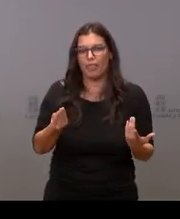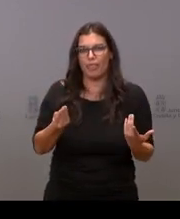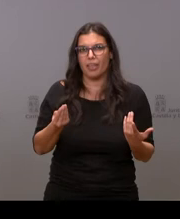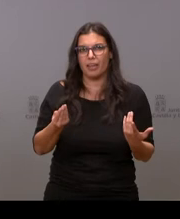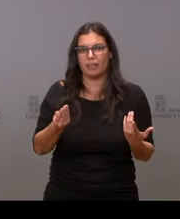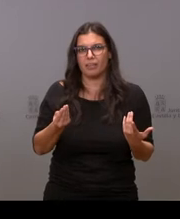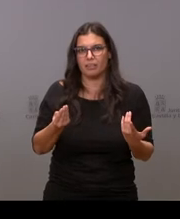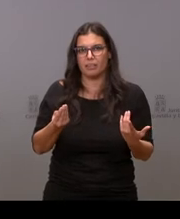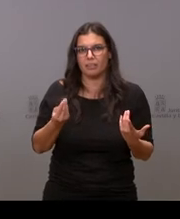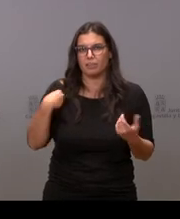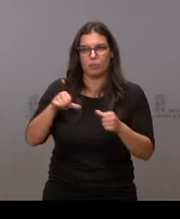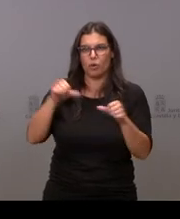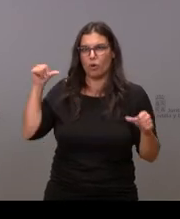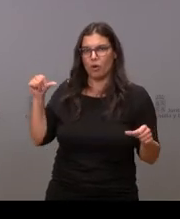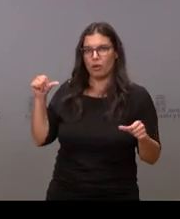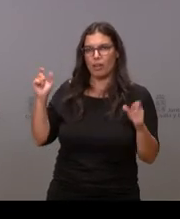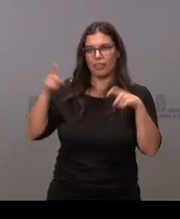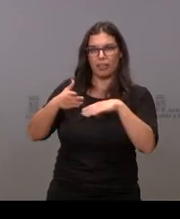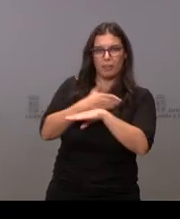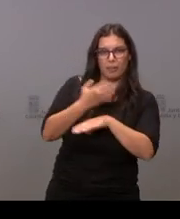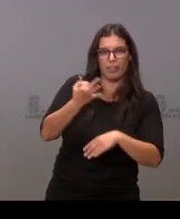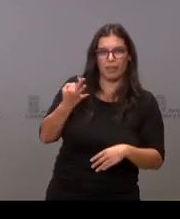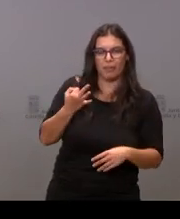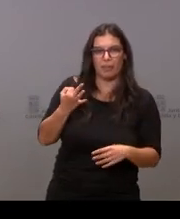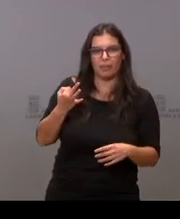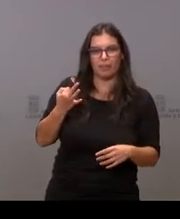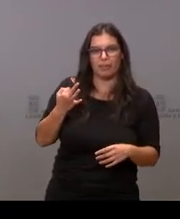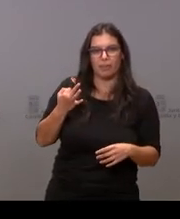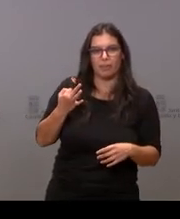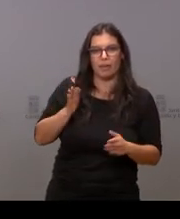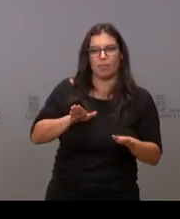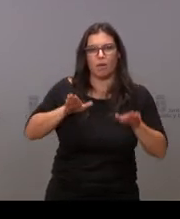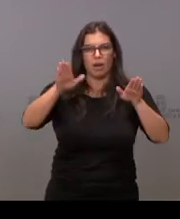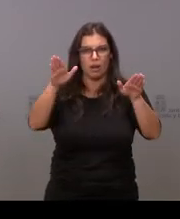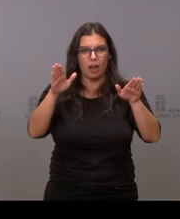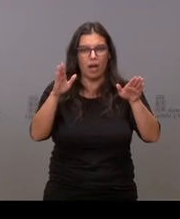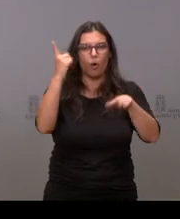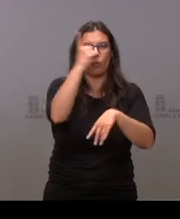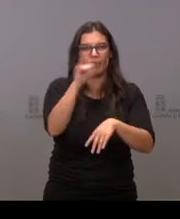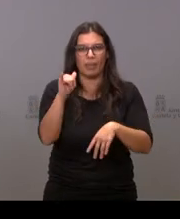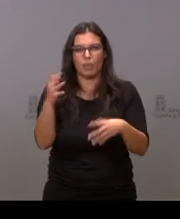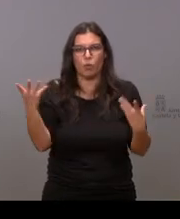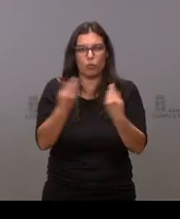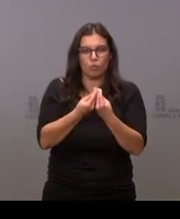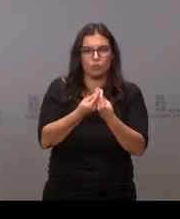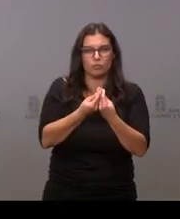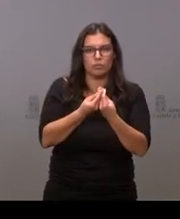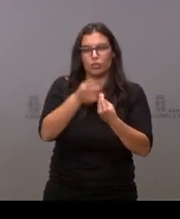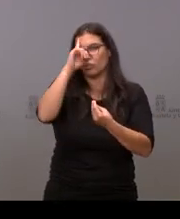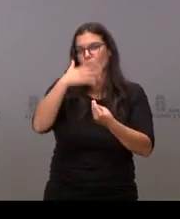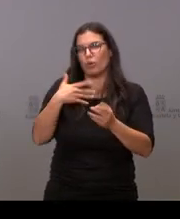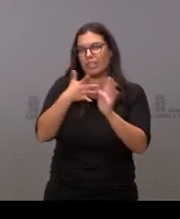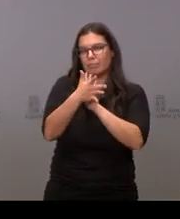como estaba siendo hasta ahora con cita previa va a haber dos campañas paralelas o va a ser la misma unida no sé si tiene me puede